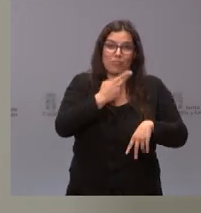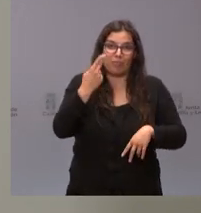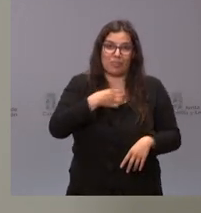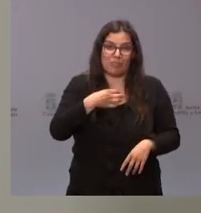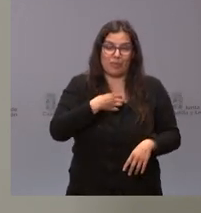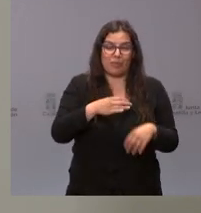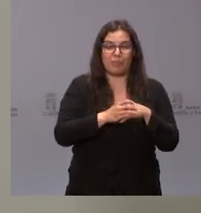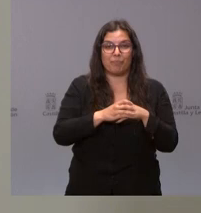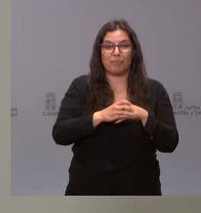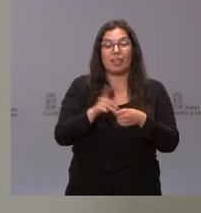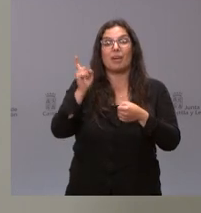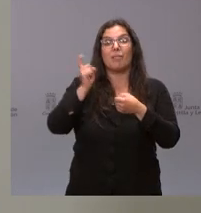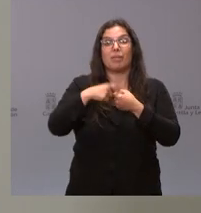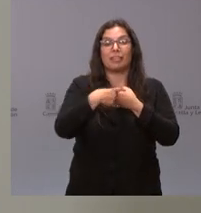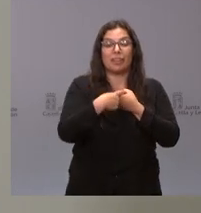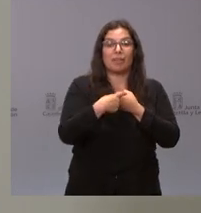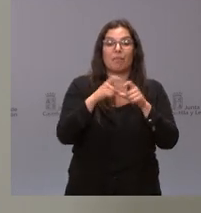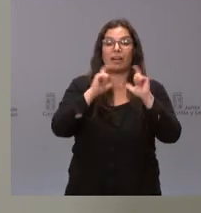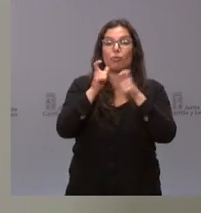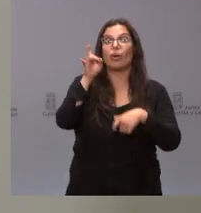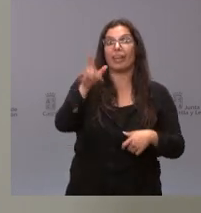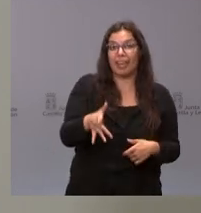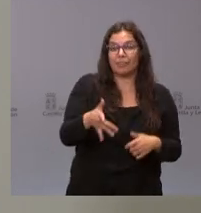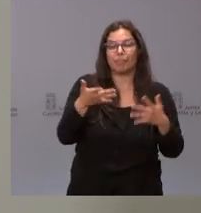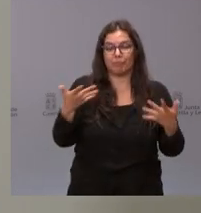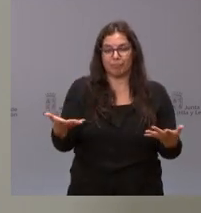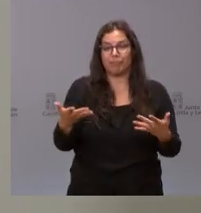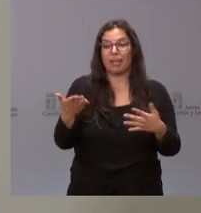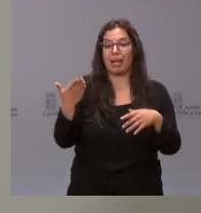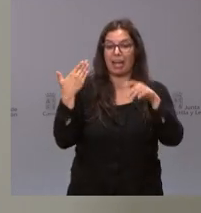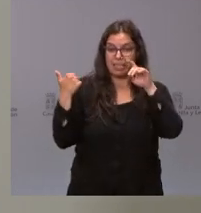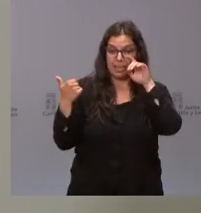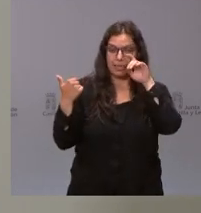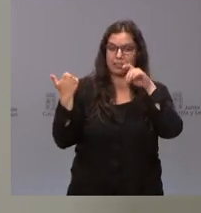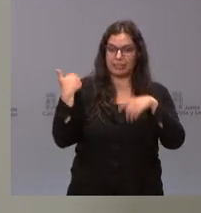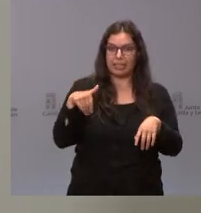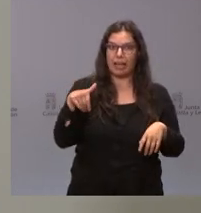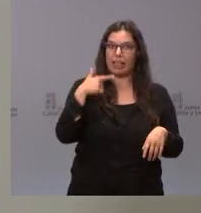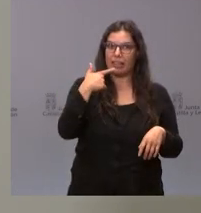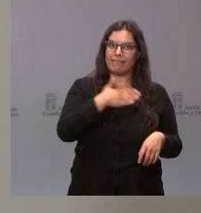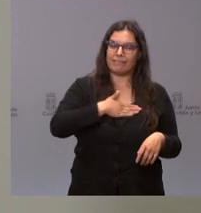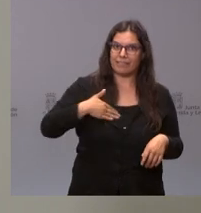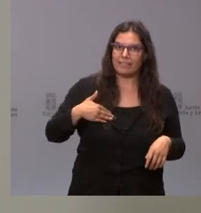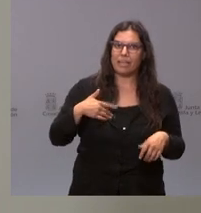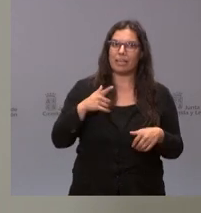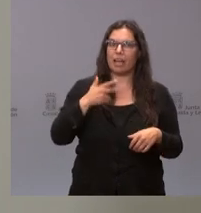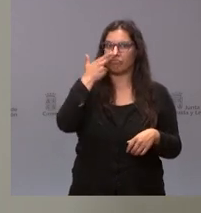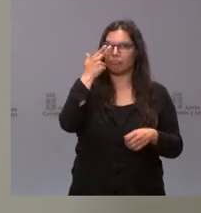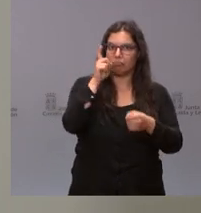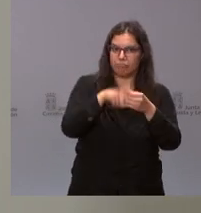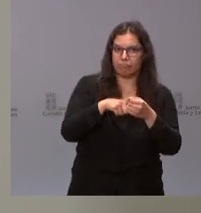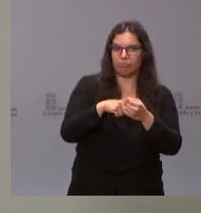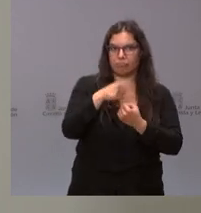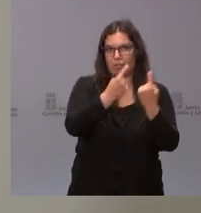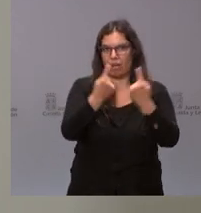este momento. ¿Quiénes van a asistir a esta reunión? Ayer ya manifestaron su interés a algunas de las